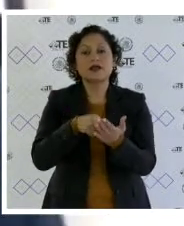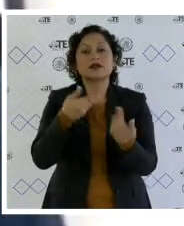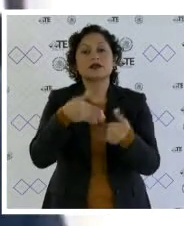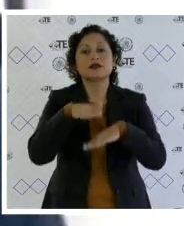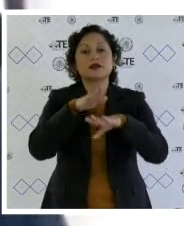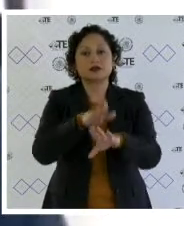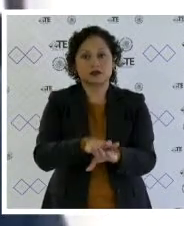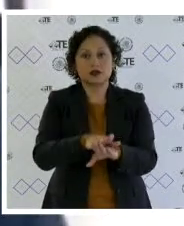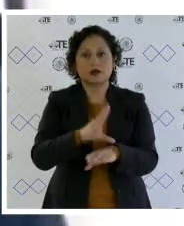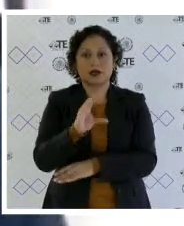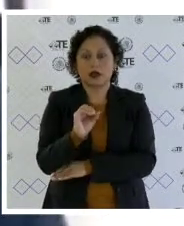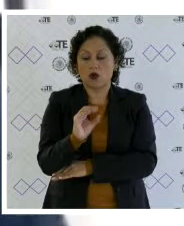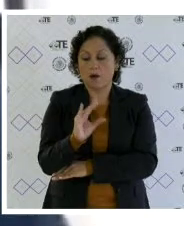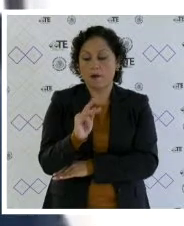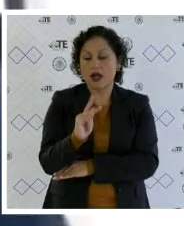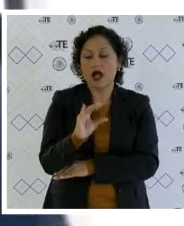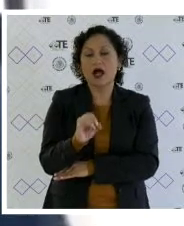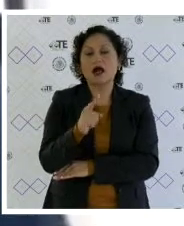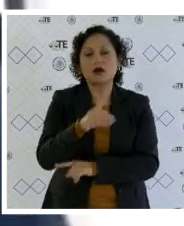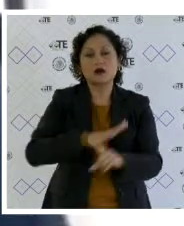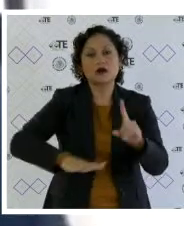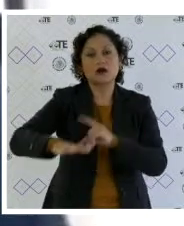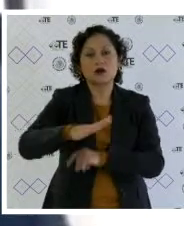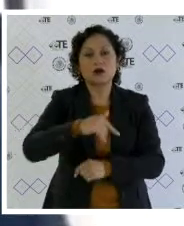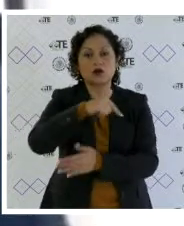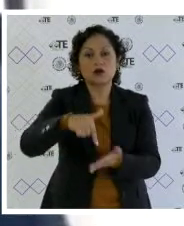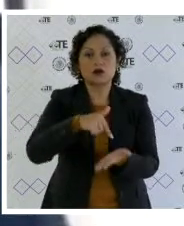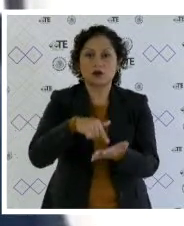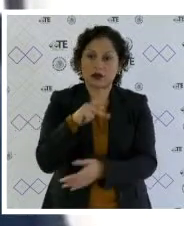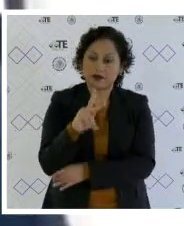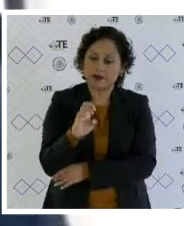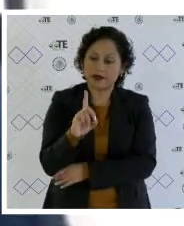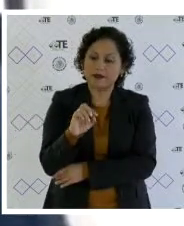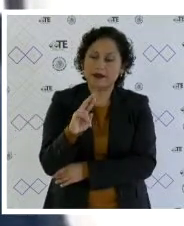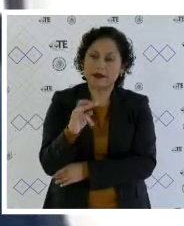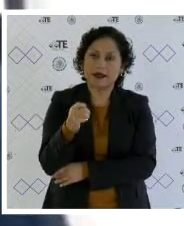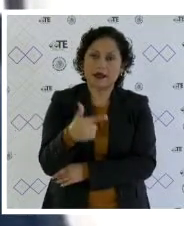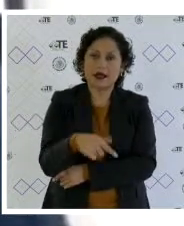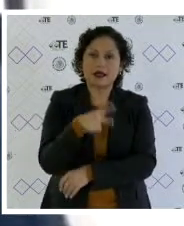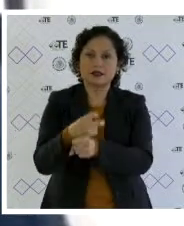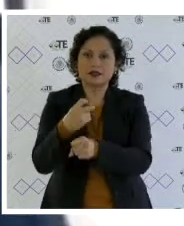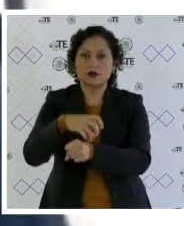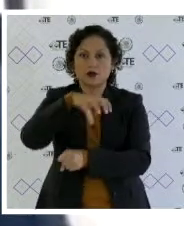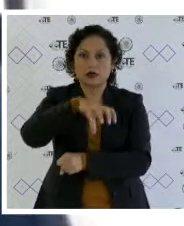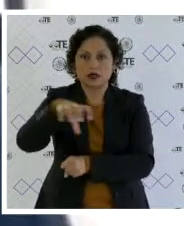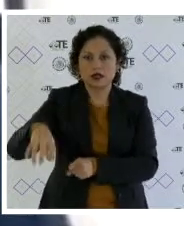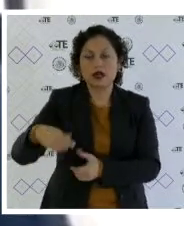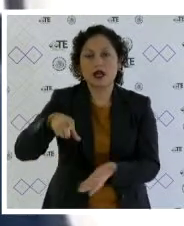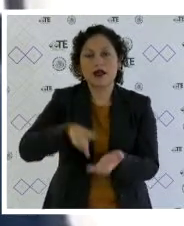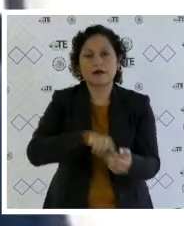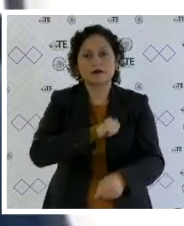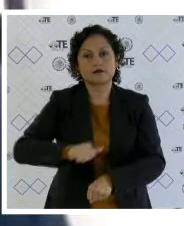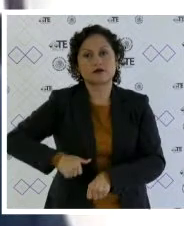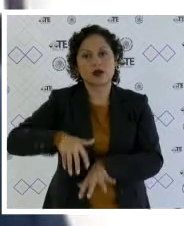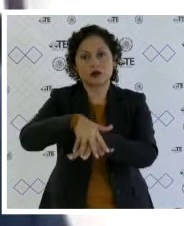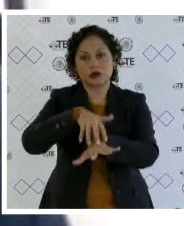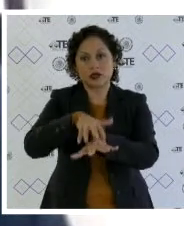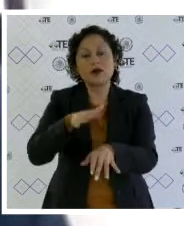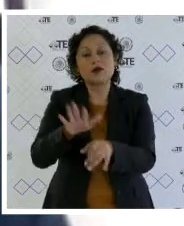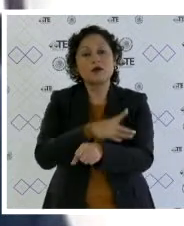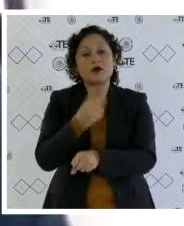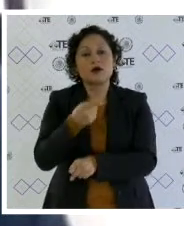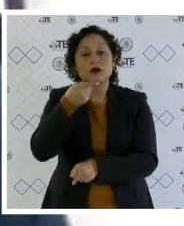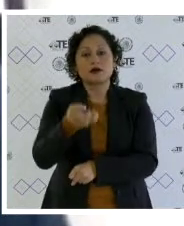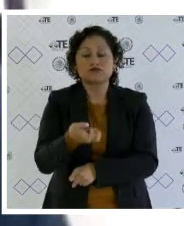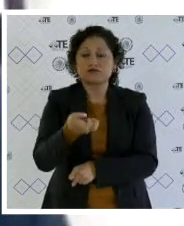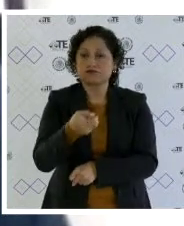integración de la COPACO de la Unidad Territorial Pedregal de San Nicolás, según la sección de marcación Tlalpan, por considerar que los criterios de